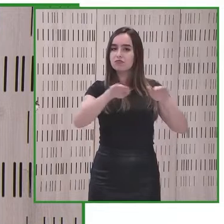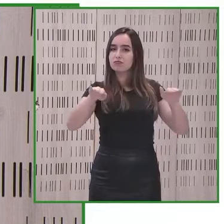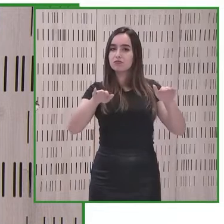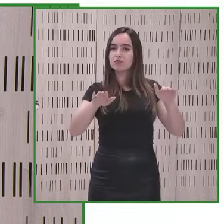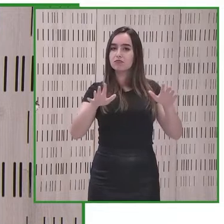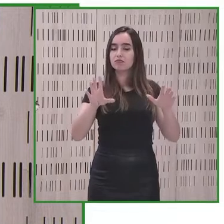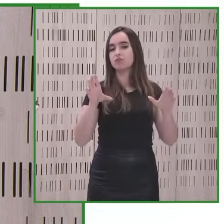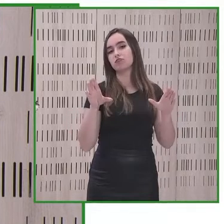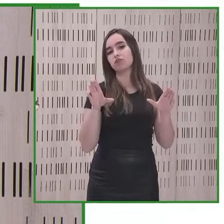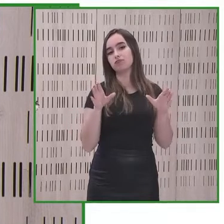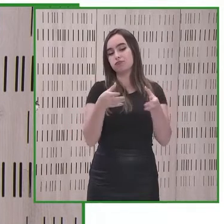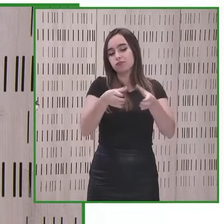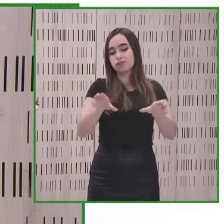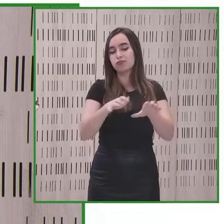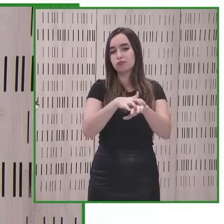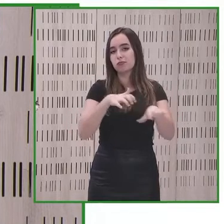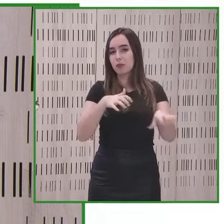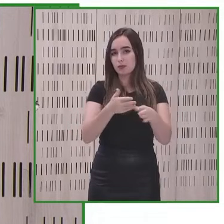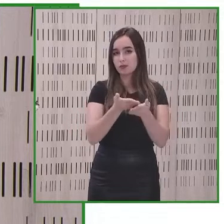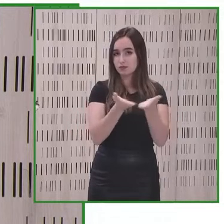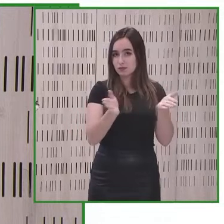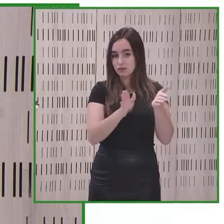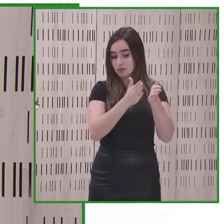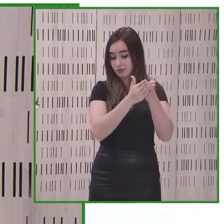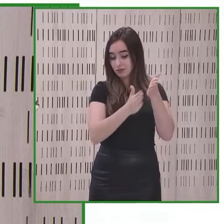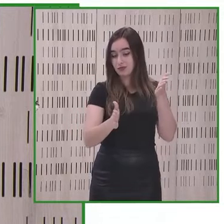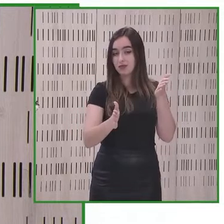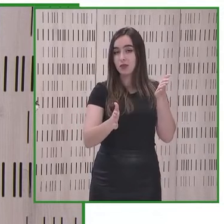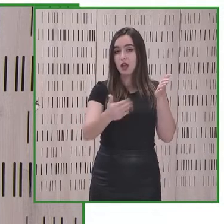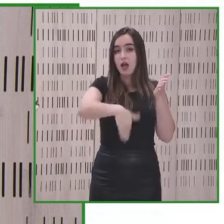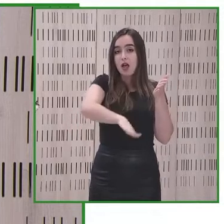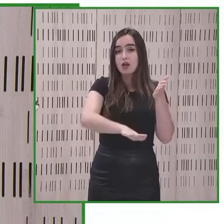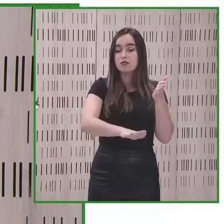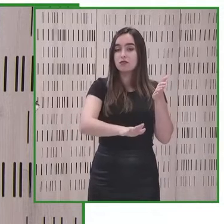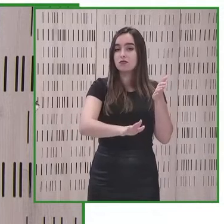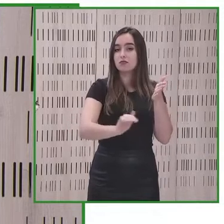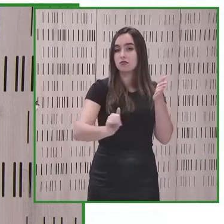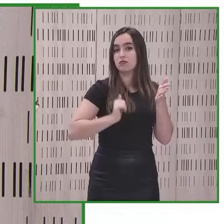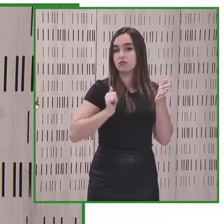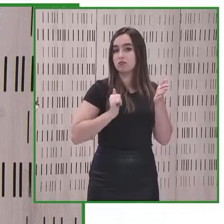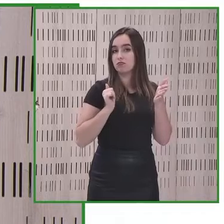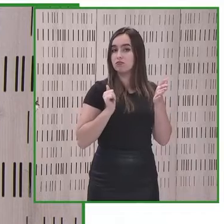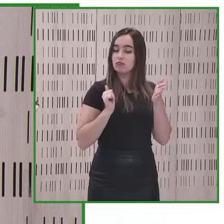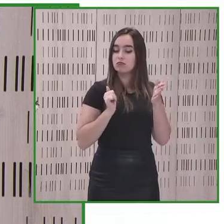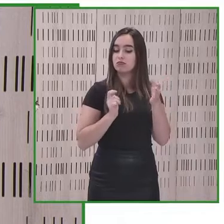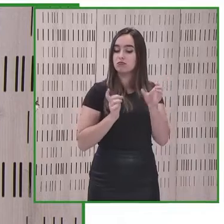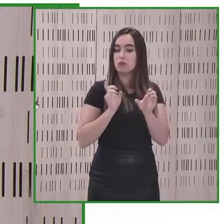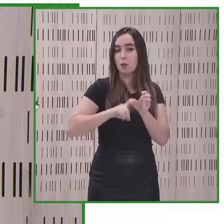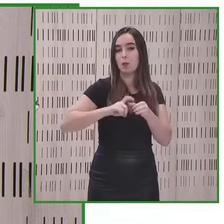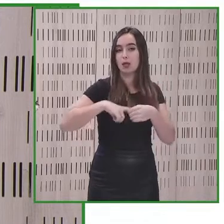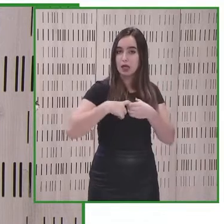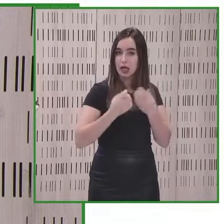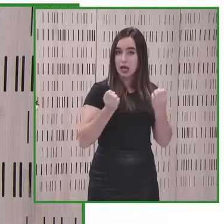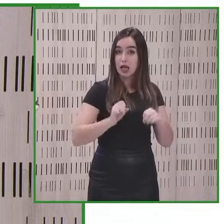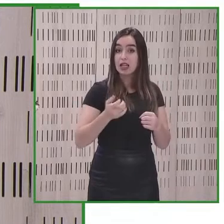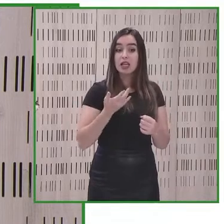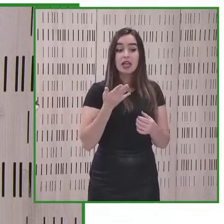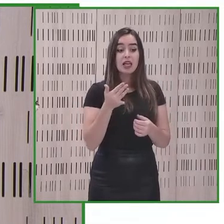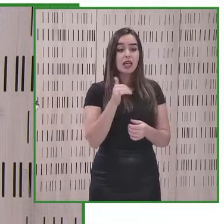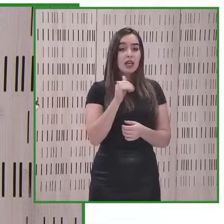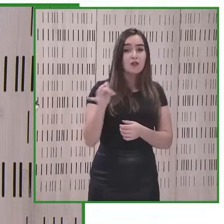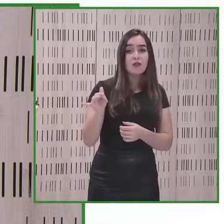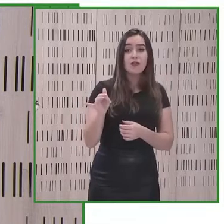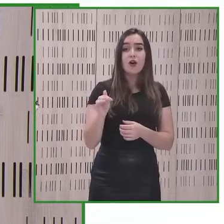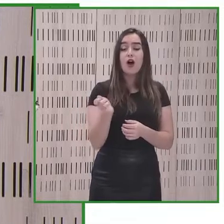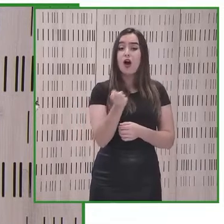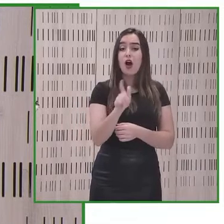en que todos tengan la oportunidad de participar además incluso para los más escépticos si todos participamos nos saldrá a todos más barato